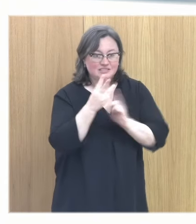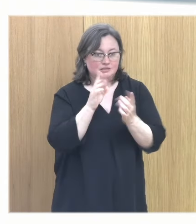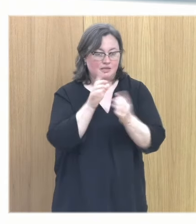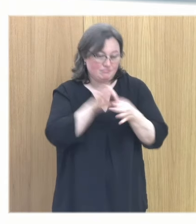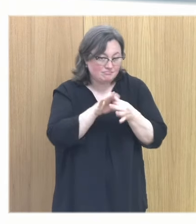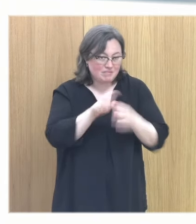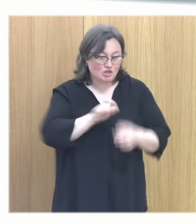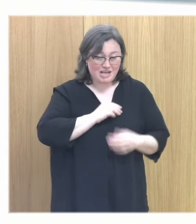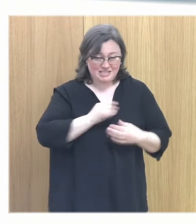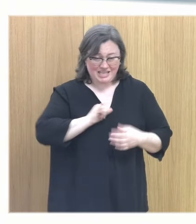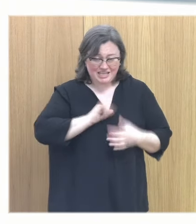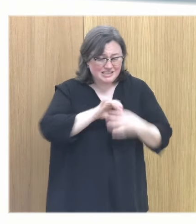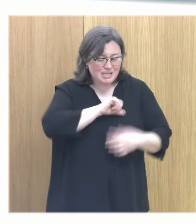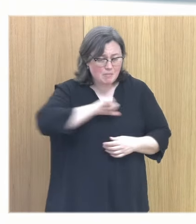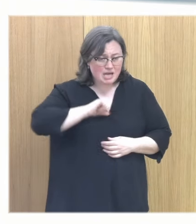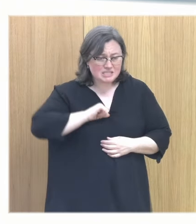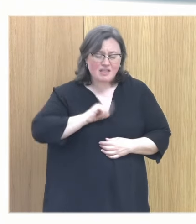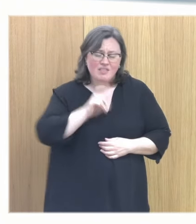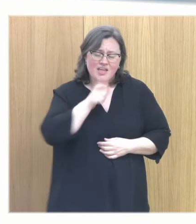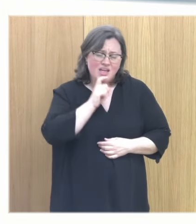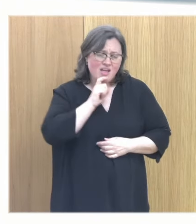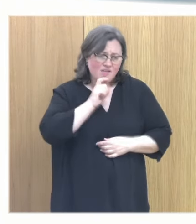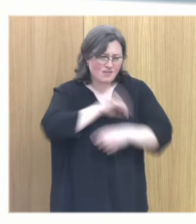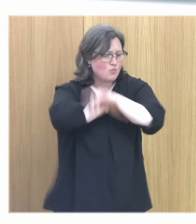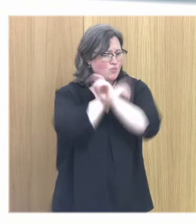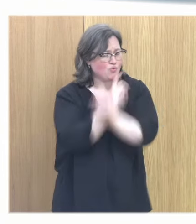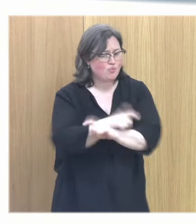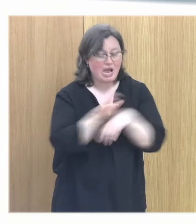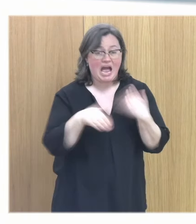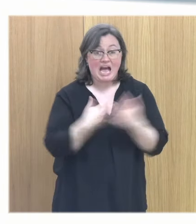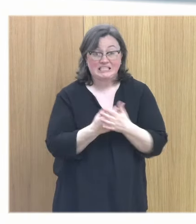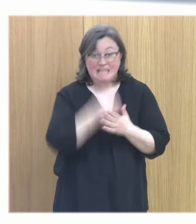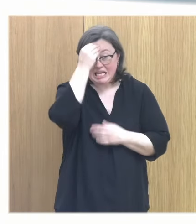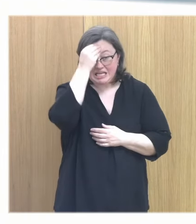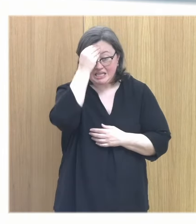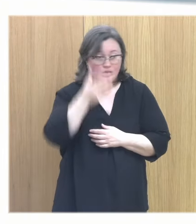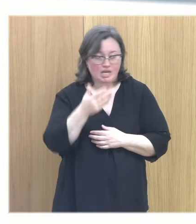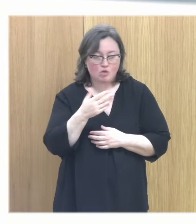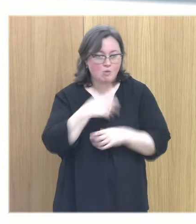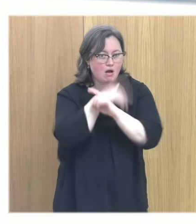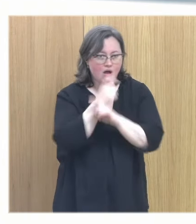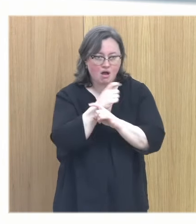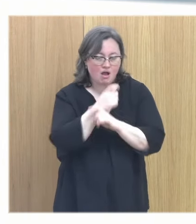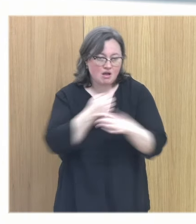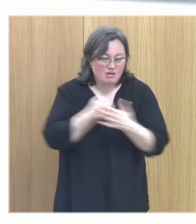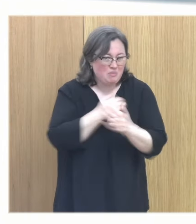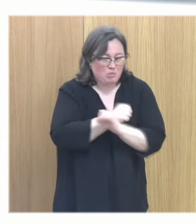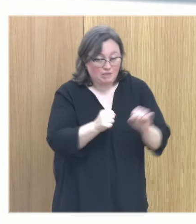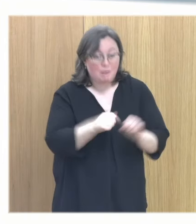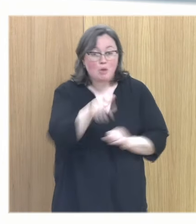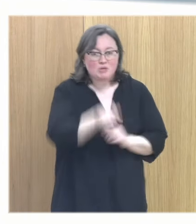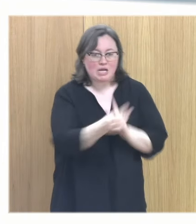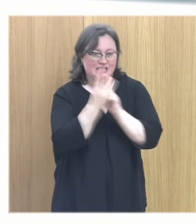vida es dificilísimo es a veces incluso diría yo tarea de titanes pero yo necesito tres personas tres